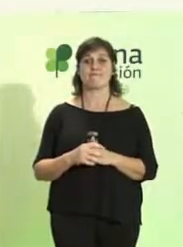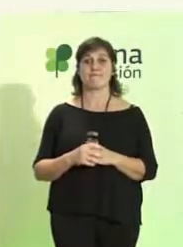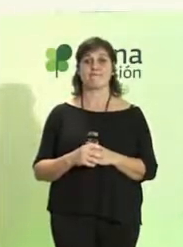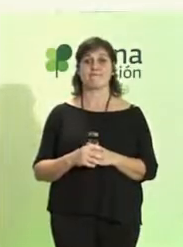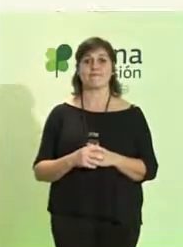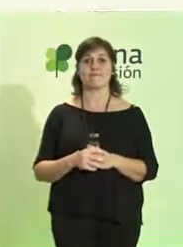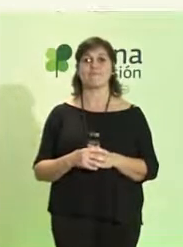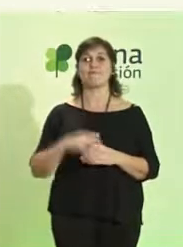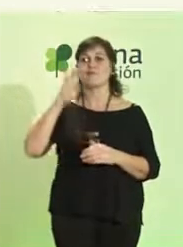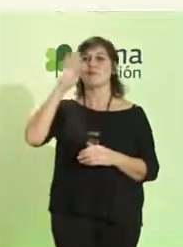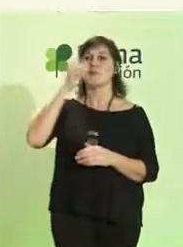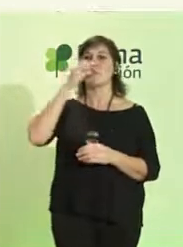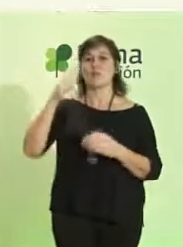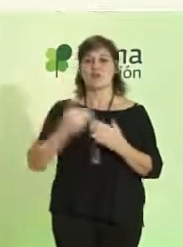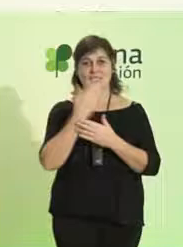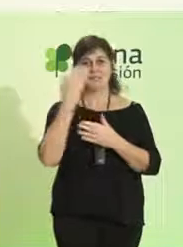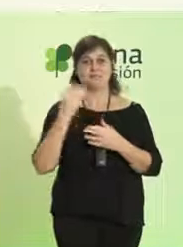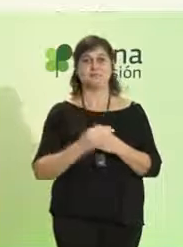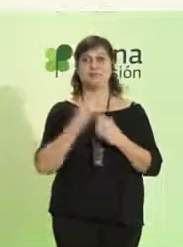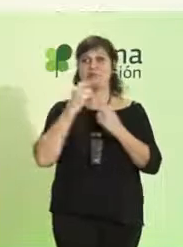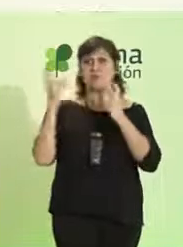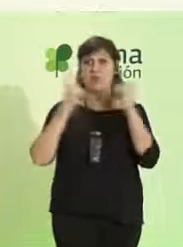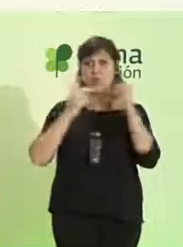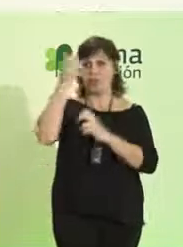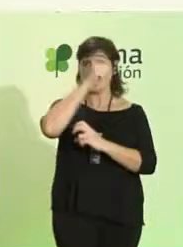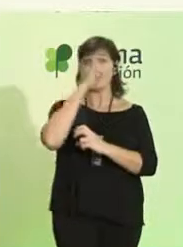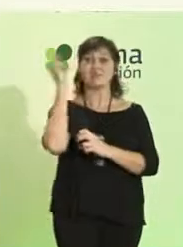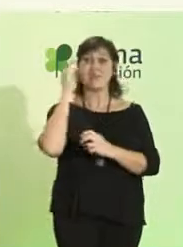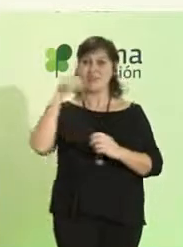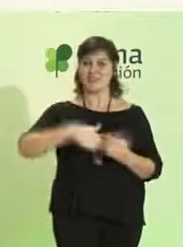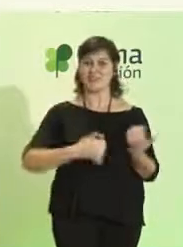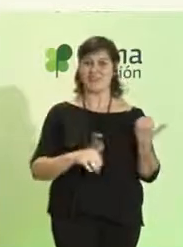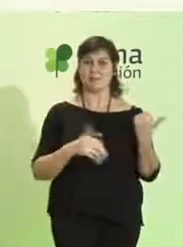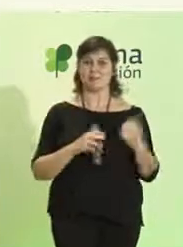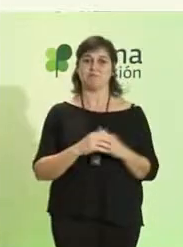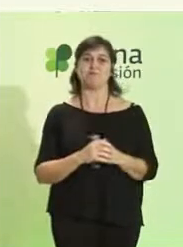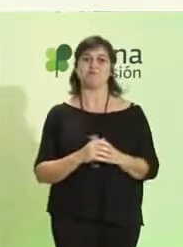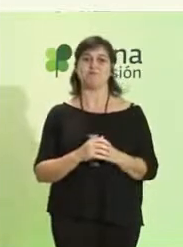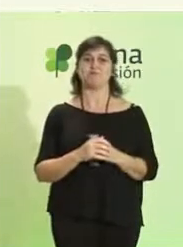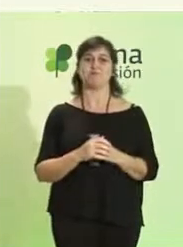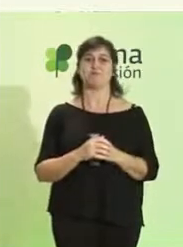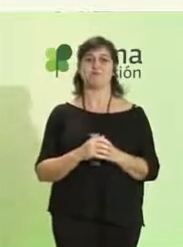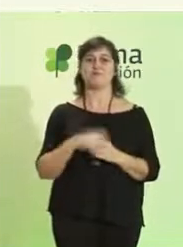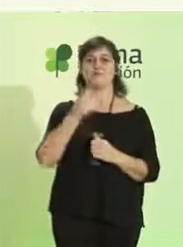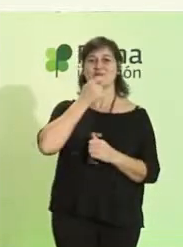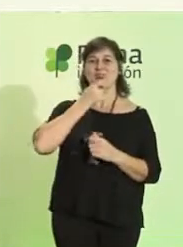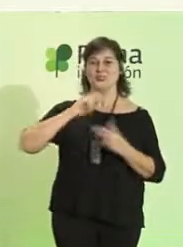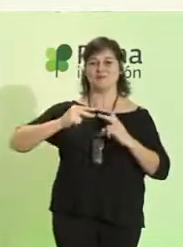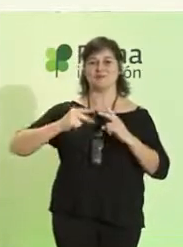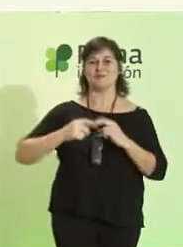Bueno, buenos días. Bienvenidos, bienvenidas a Sevilla. Bienvenidos a Sevilla.